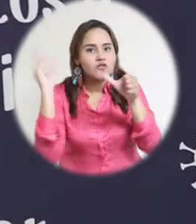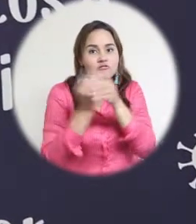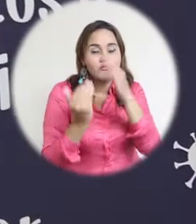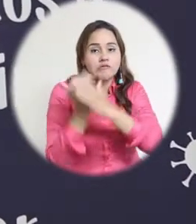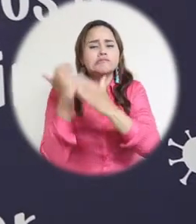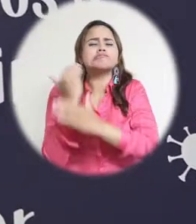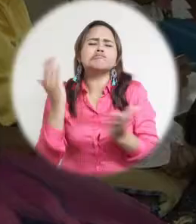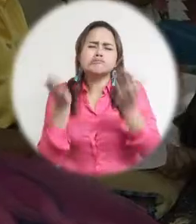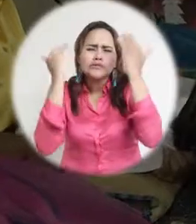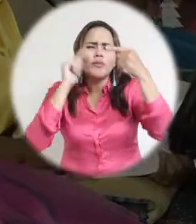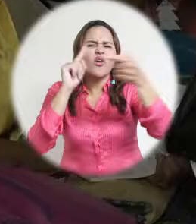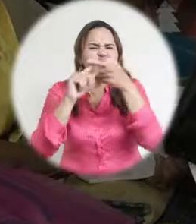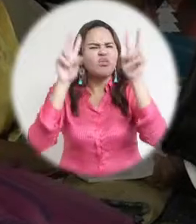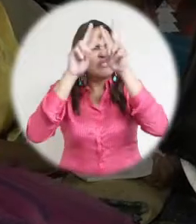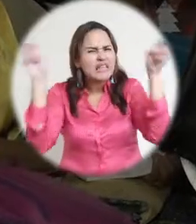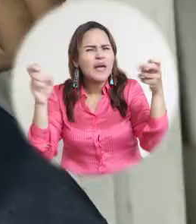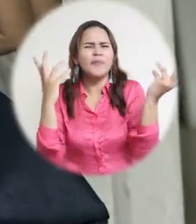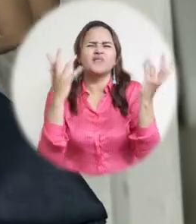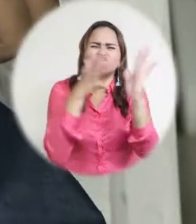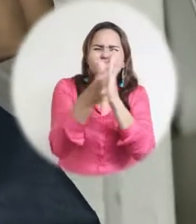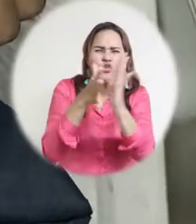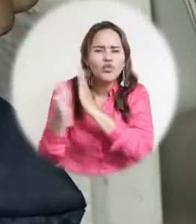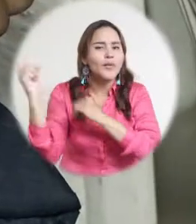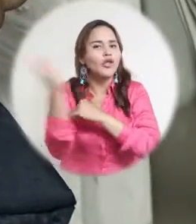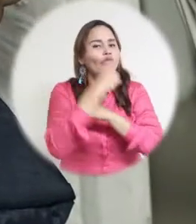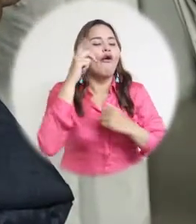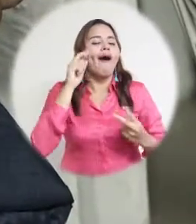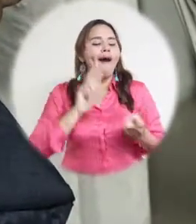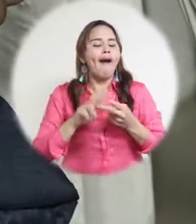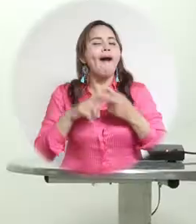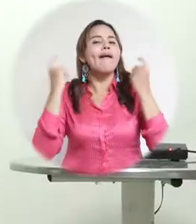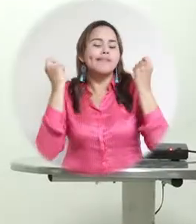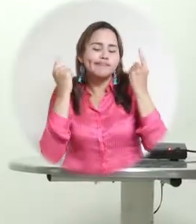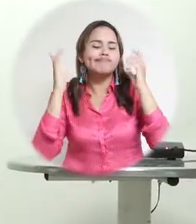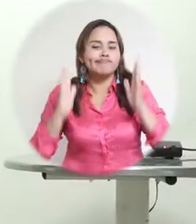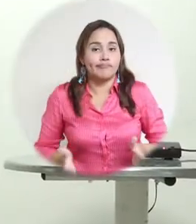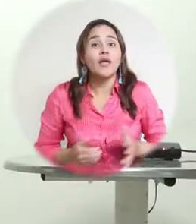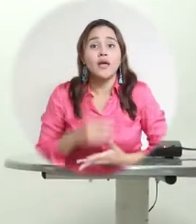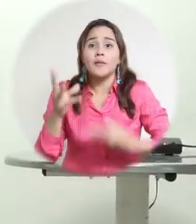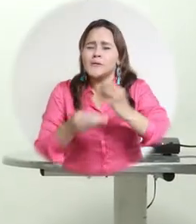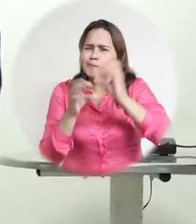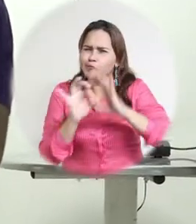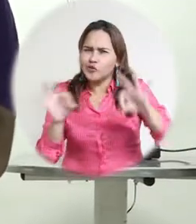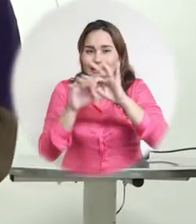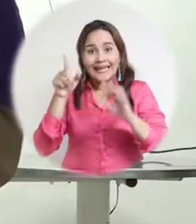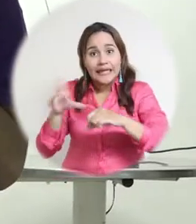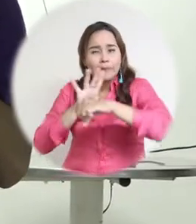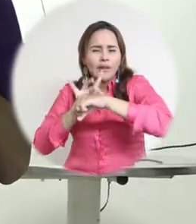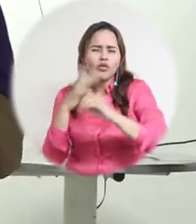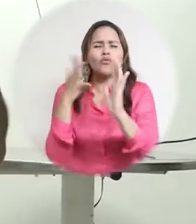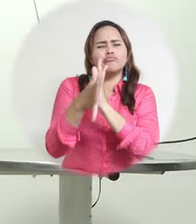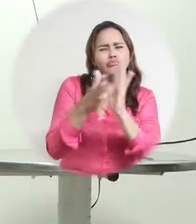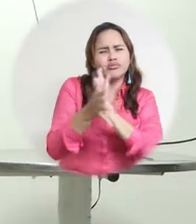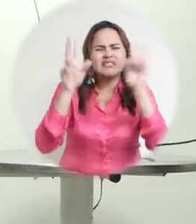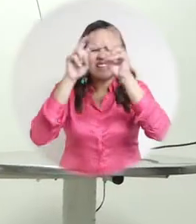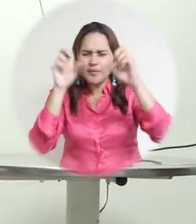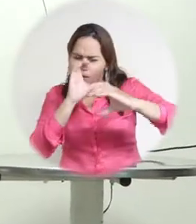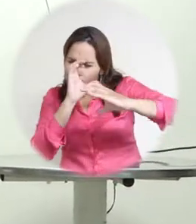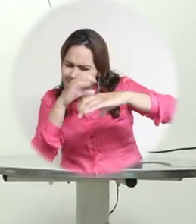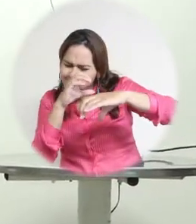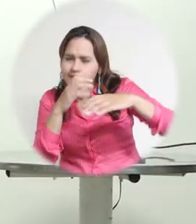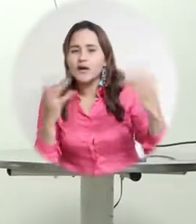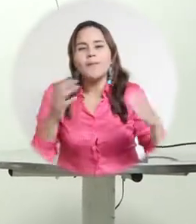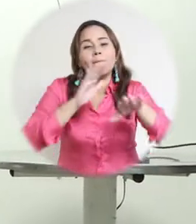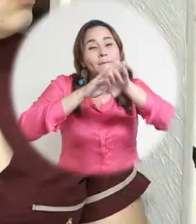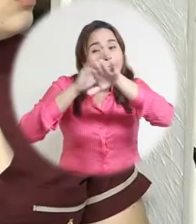a la solución de problemáticas que afecten el territorio. Es así que el docente de la institución y experto en infectología viene adelantando capacitaciones al